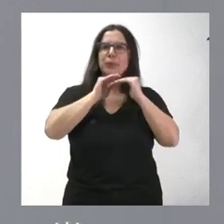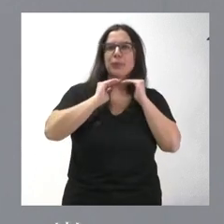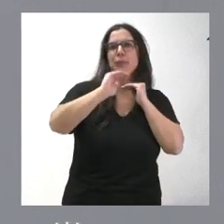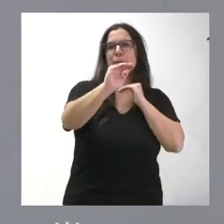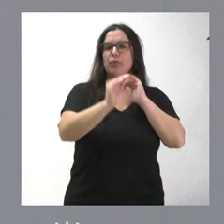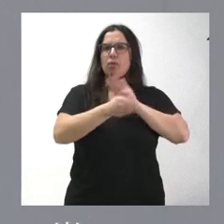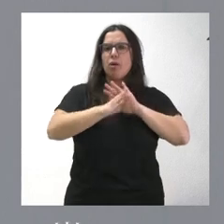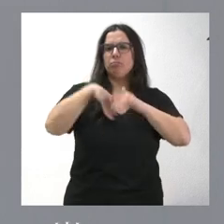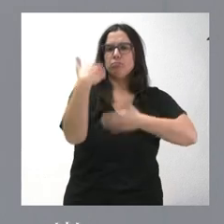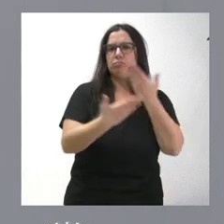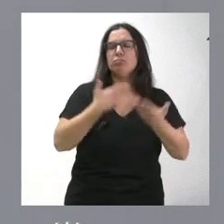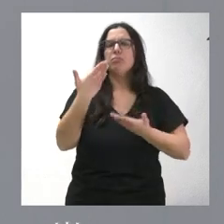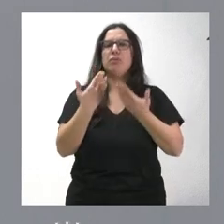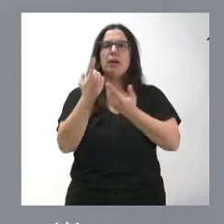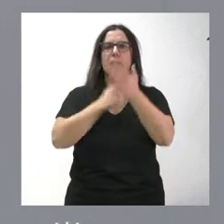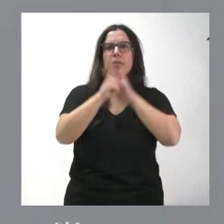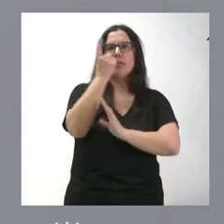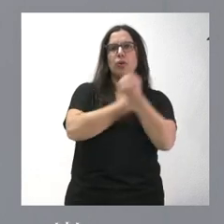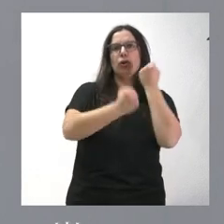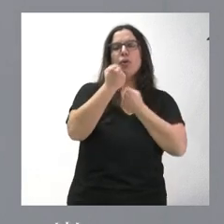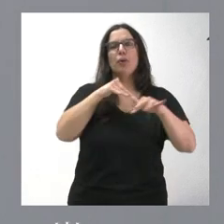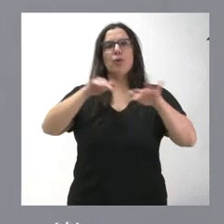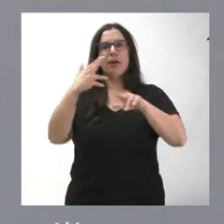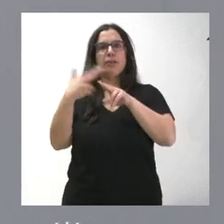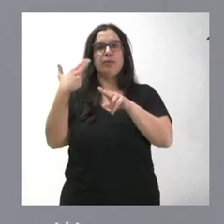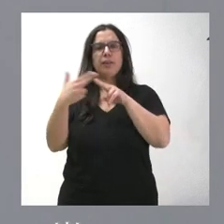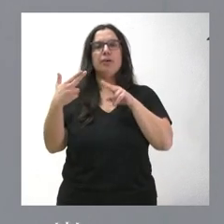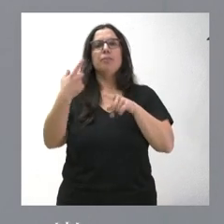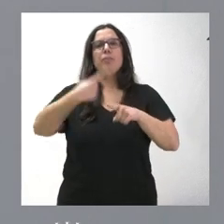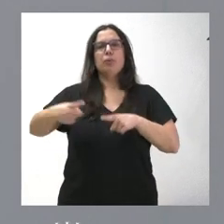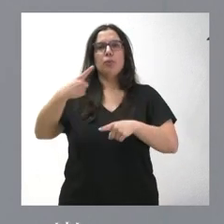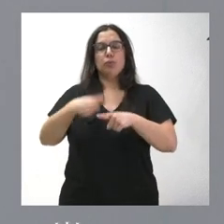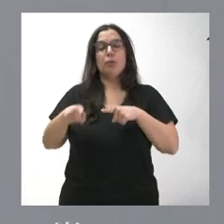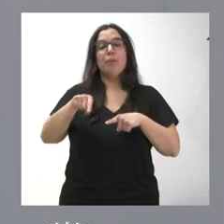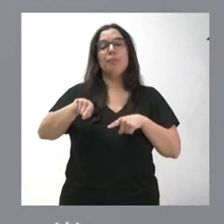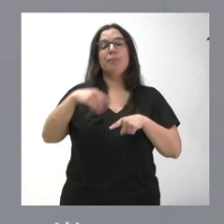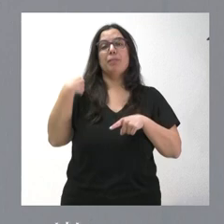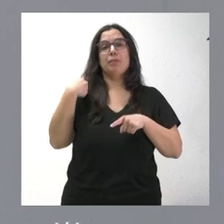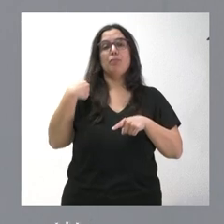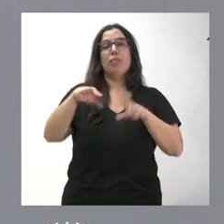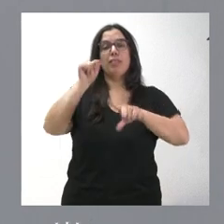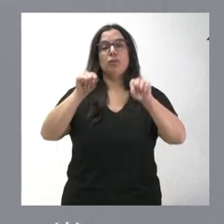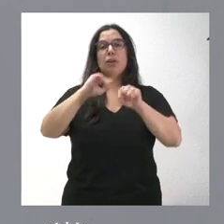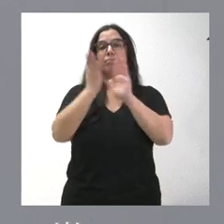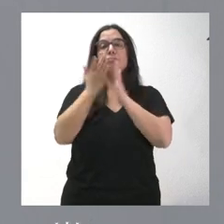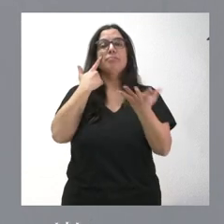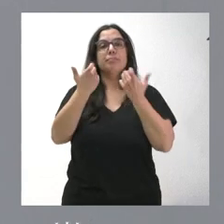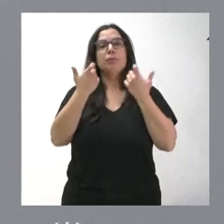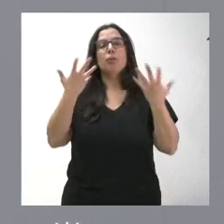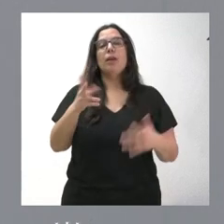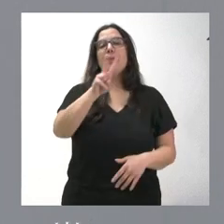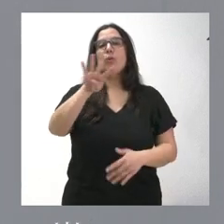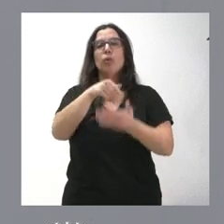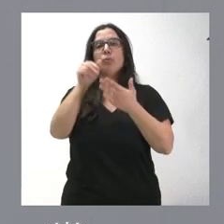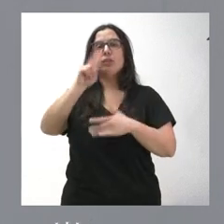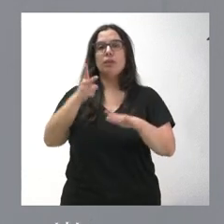económico y de la actividad productiva. De estos expedientes, destacamos que se destinan más de 24 millones